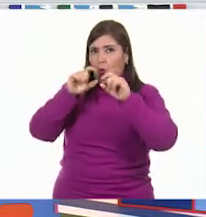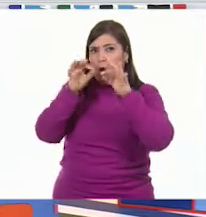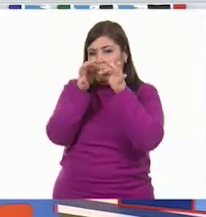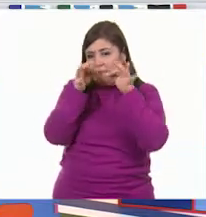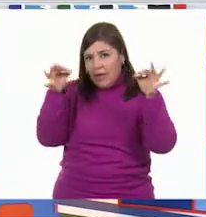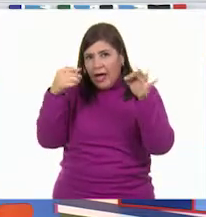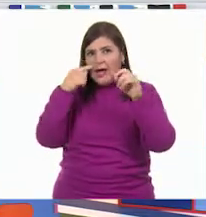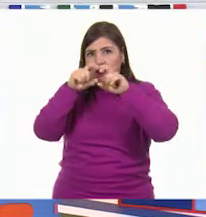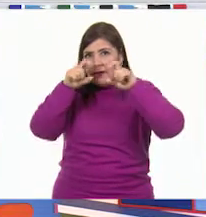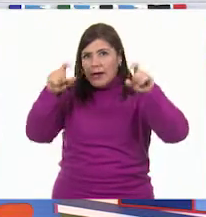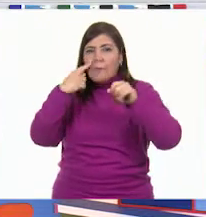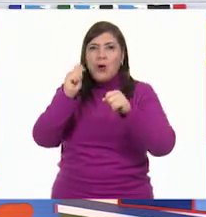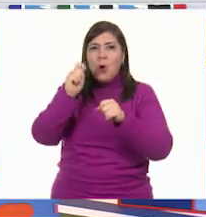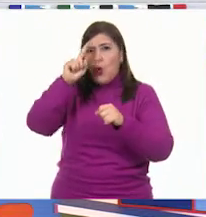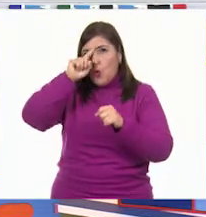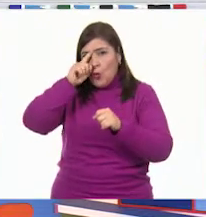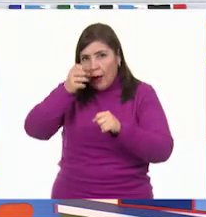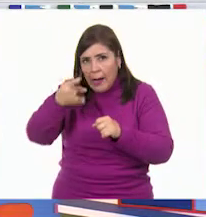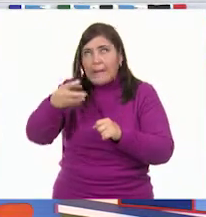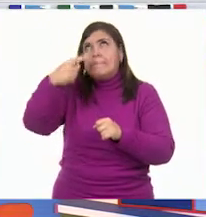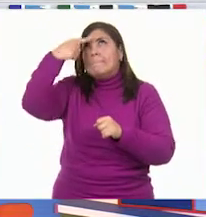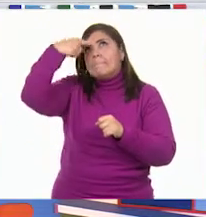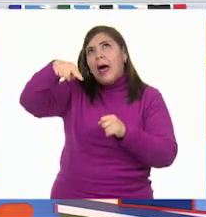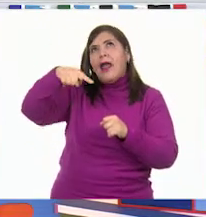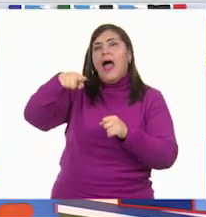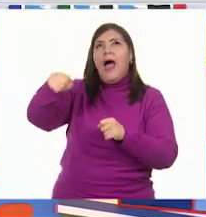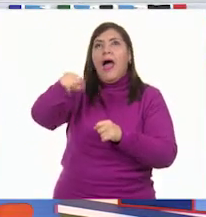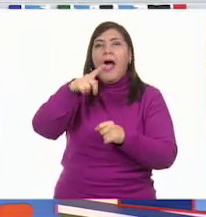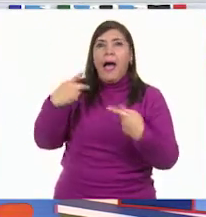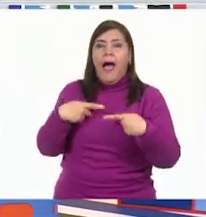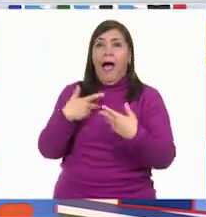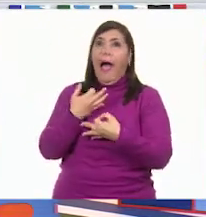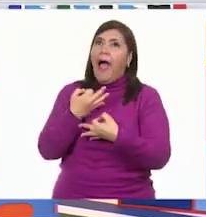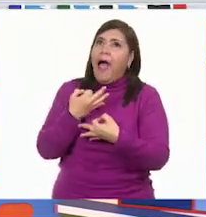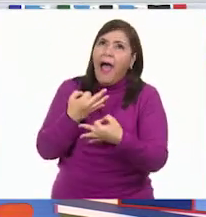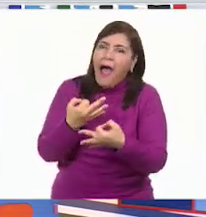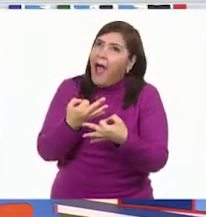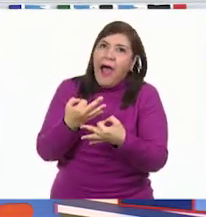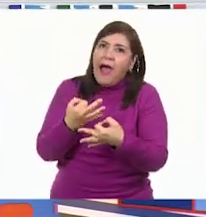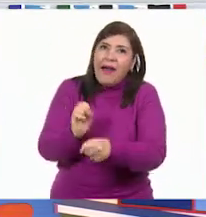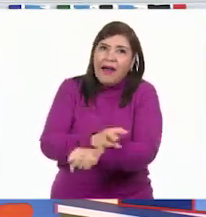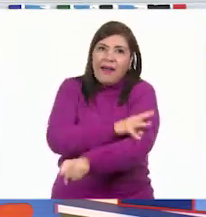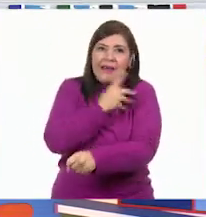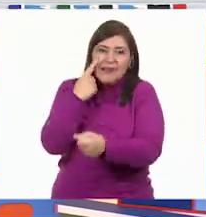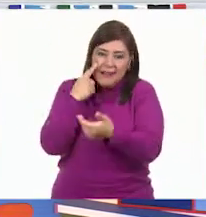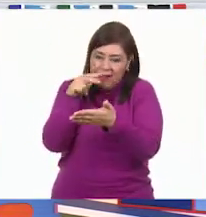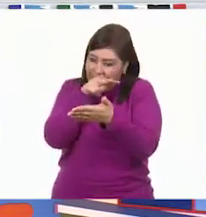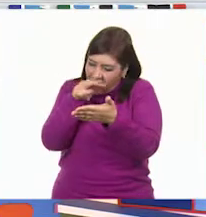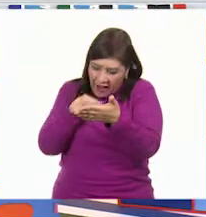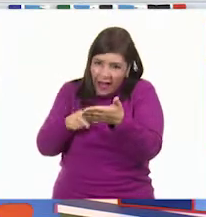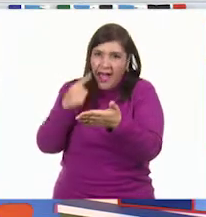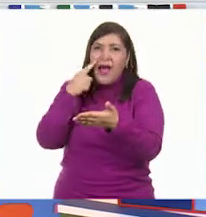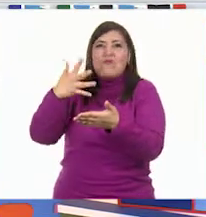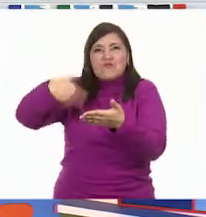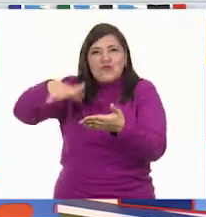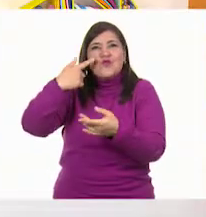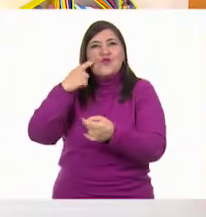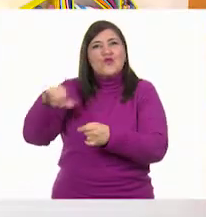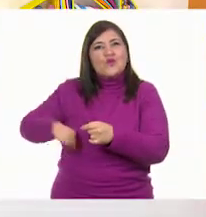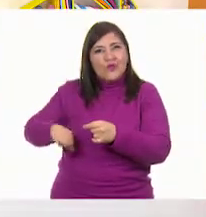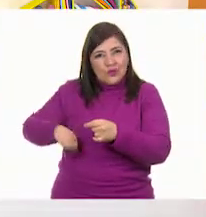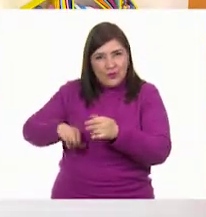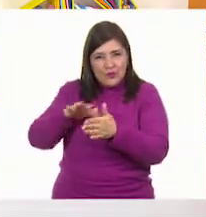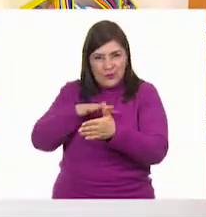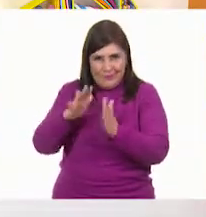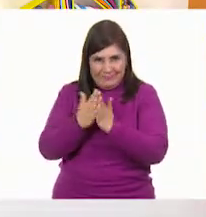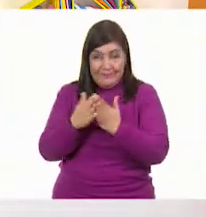para atrapar a las personas y que ellos se emocionen a la hora de leer y busquen esa lectura. Muy